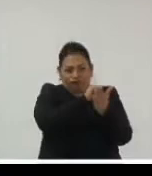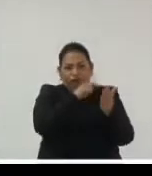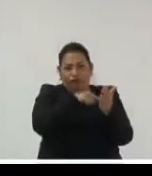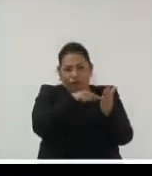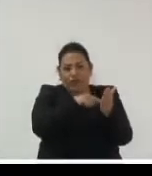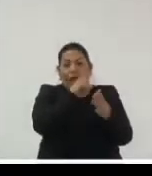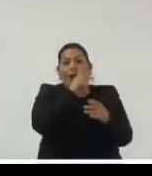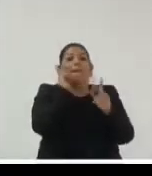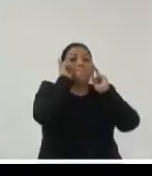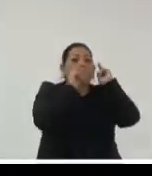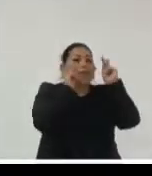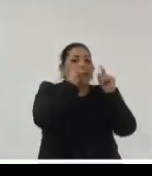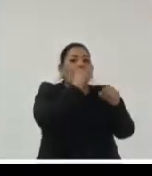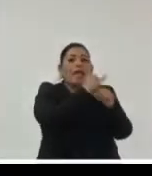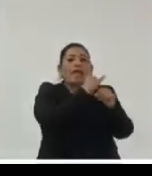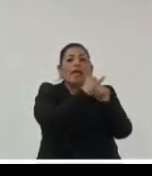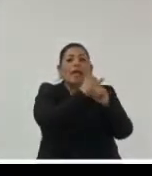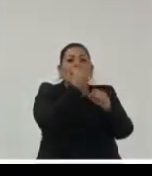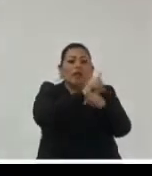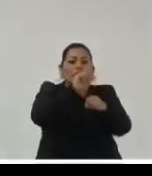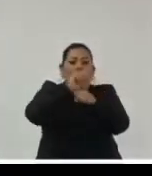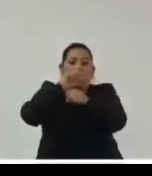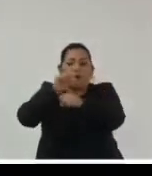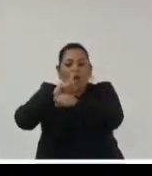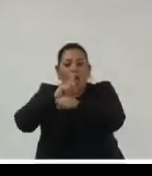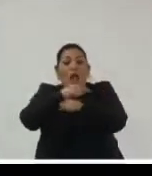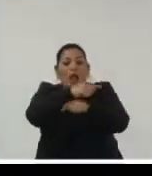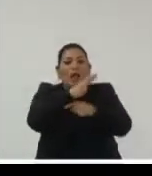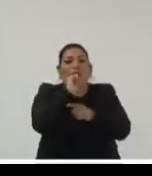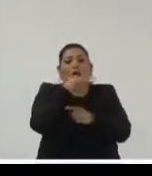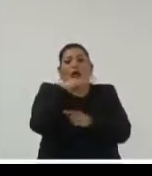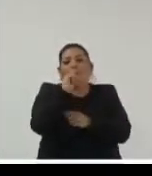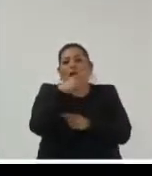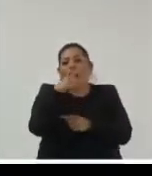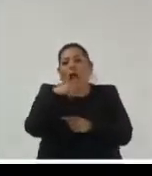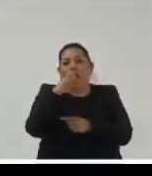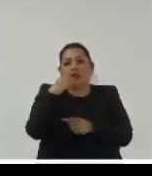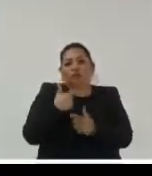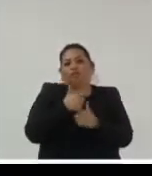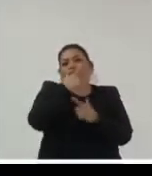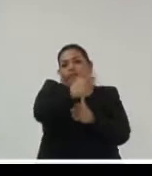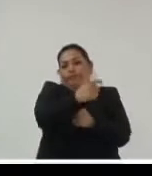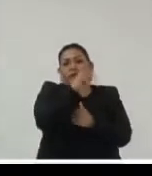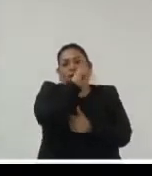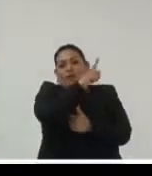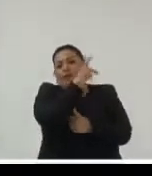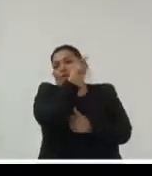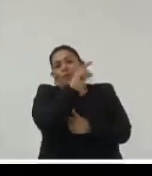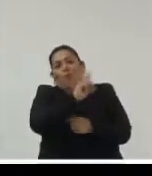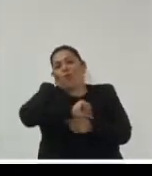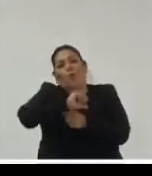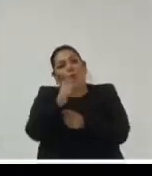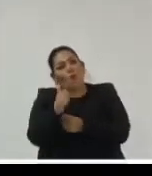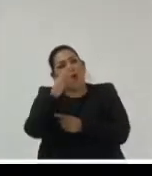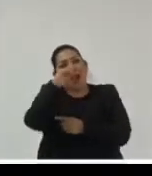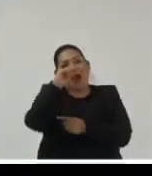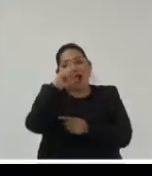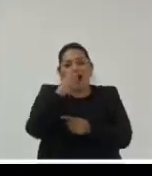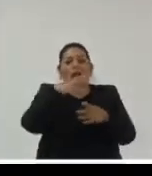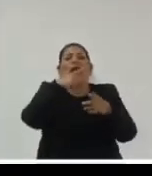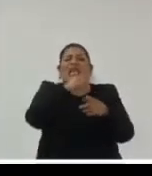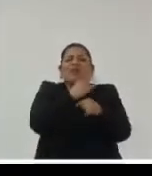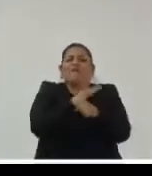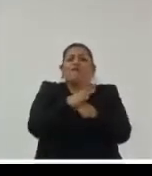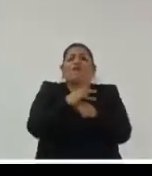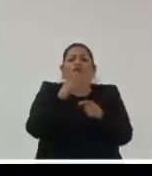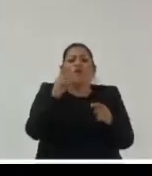en internet que pertenece a amazon pero no es la alexa que le apaga uno las luces verdad sino el que cuenta la información de